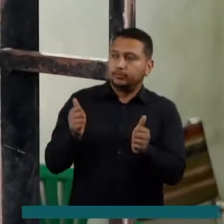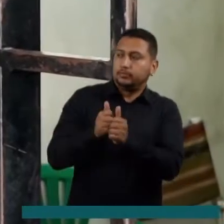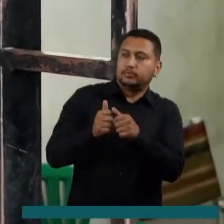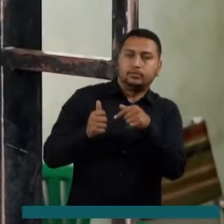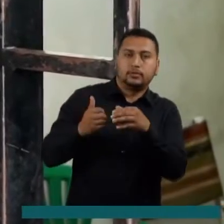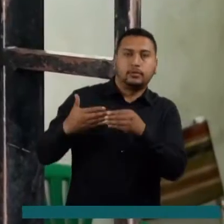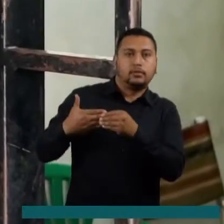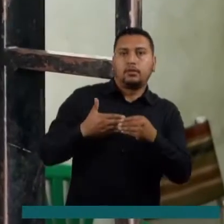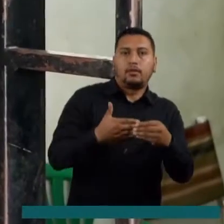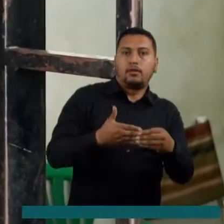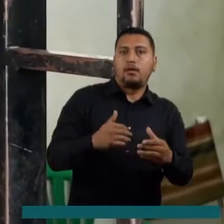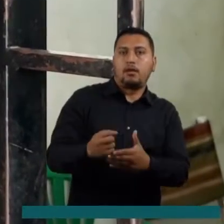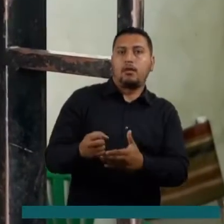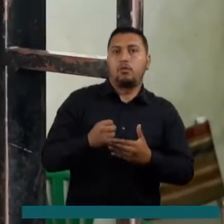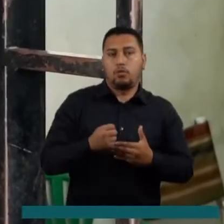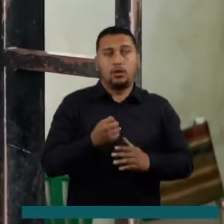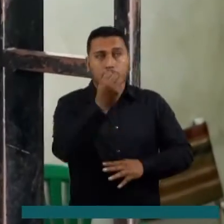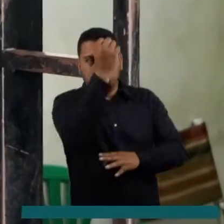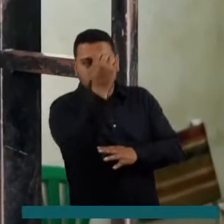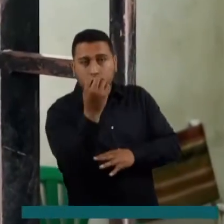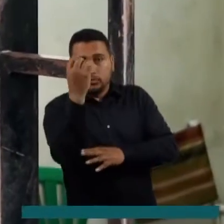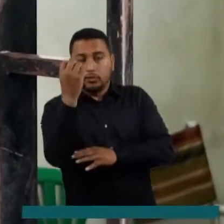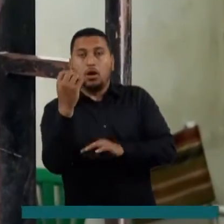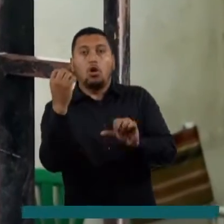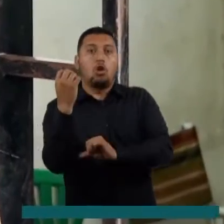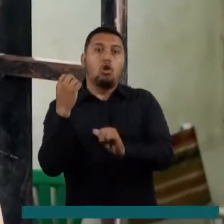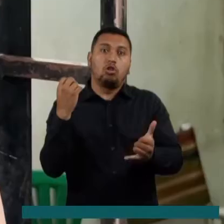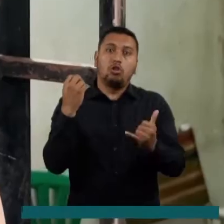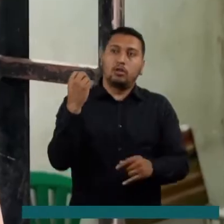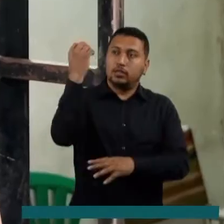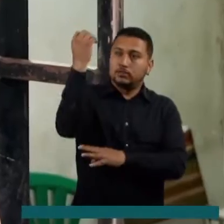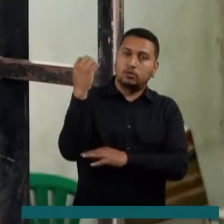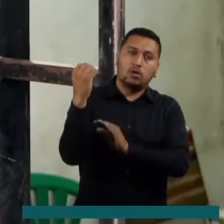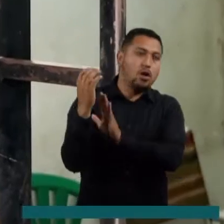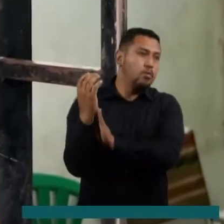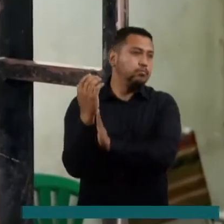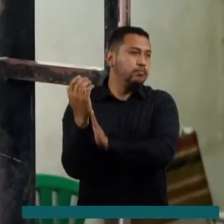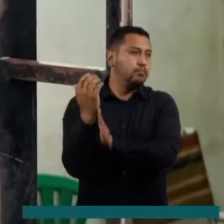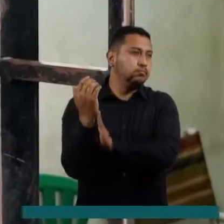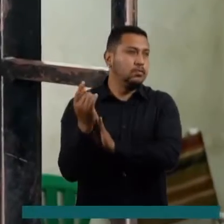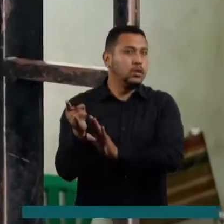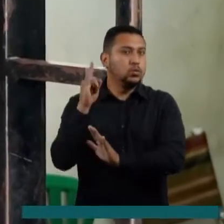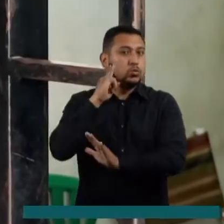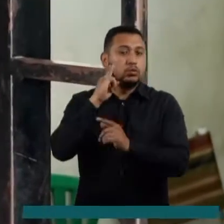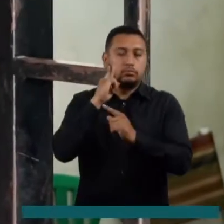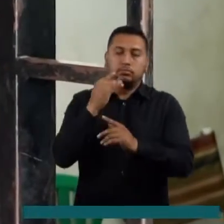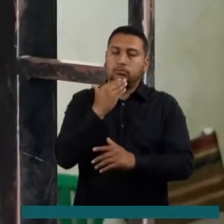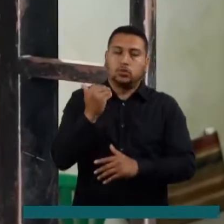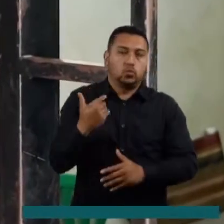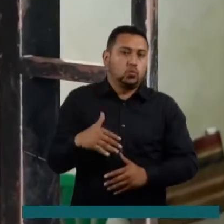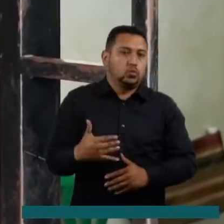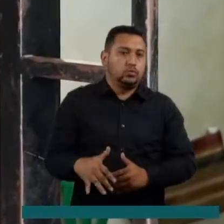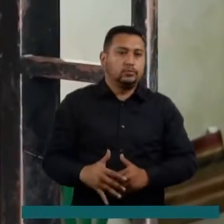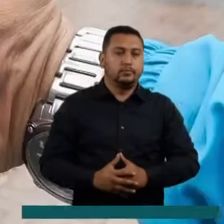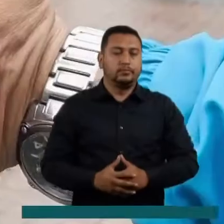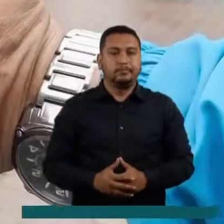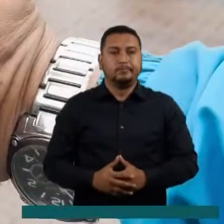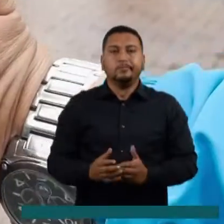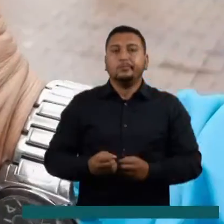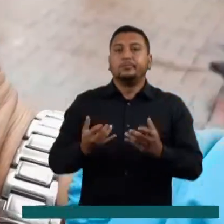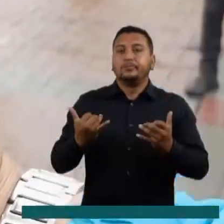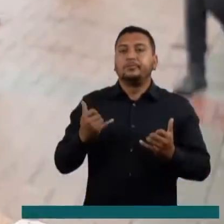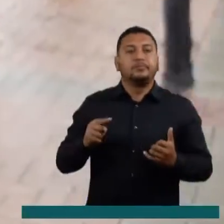cuando vamos a pasar esos semáforos y este sonoro, créanme que es lo mejor que puede ser para nosotros las personas que no vemos.